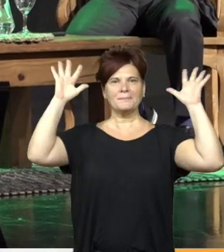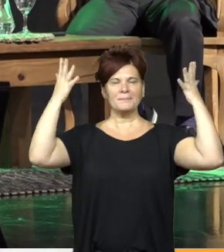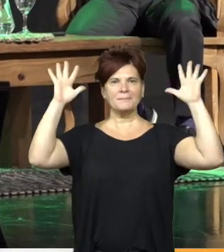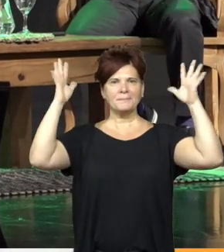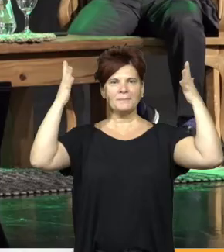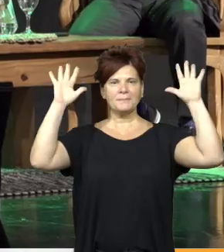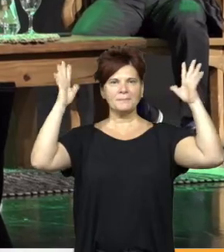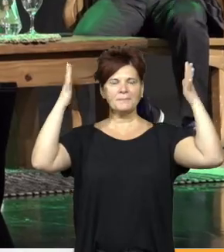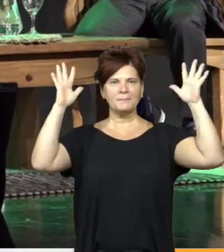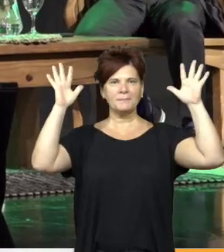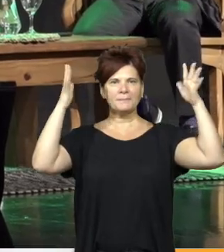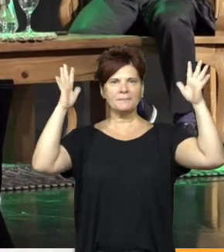aplausos